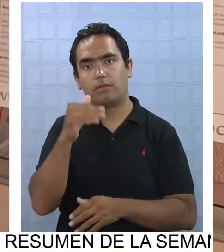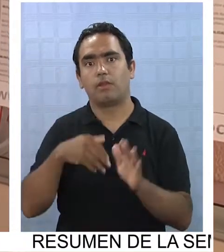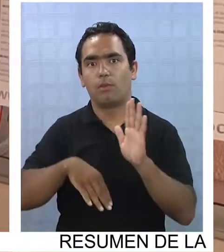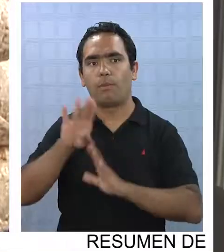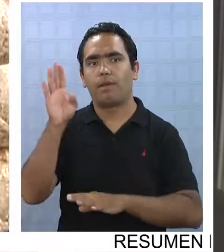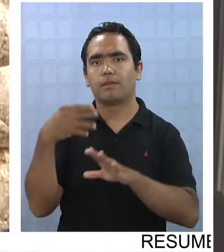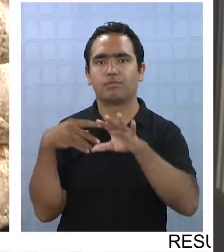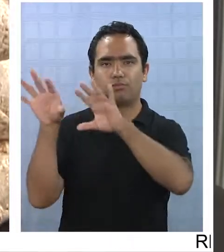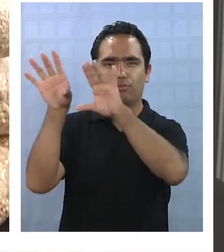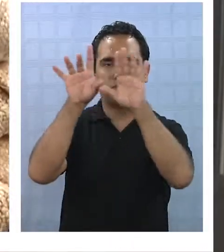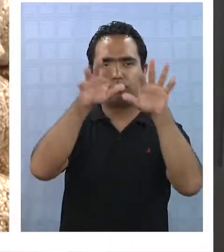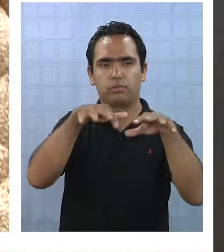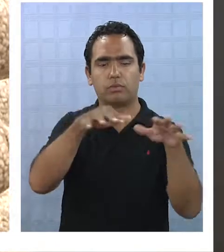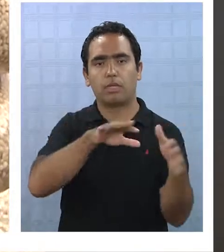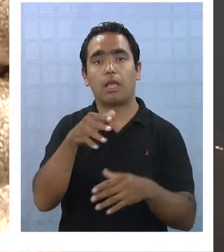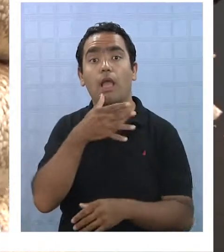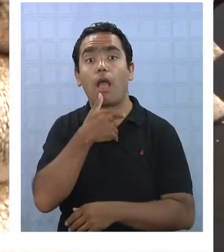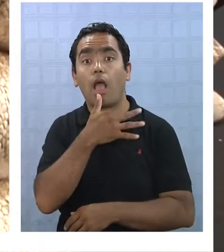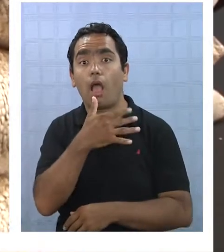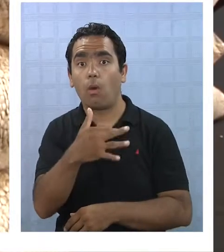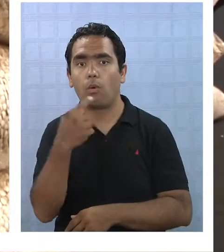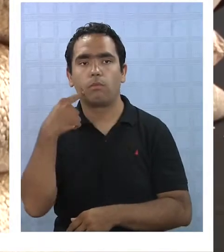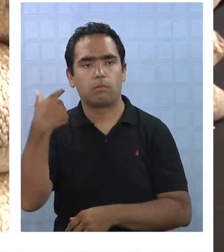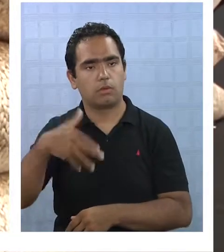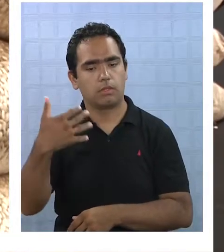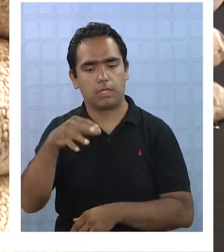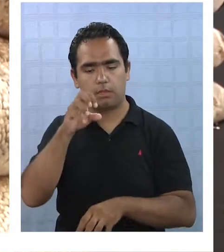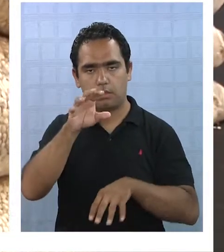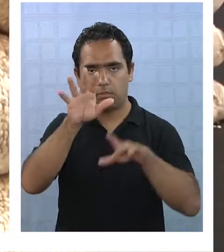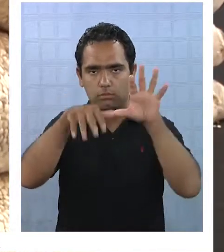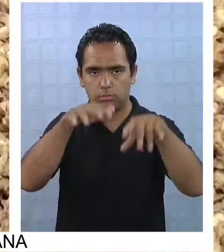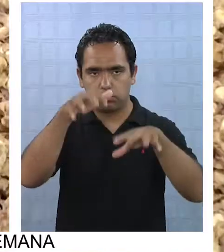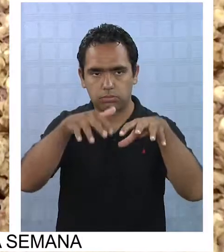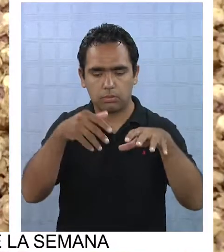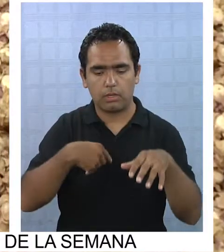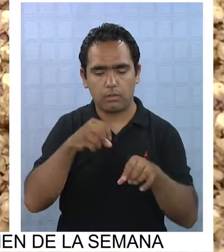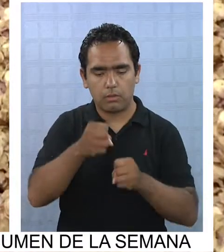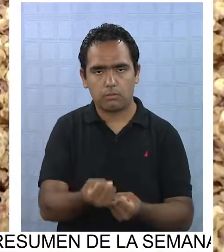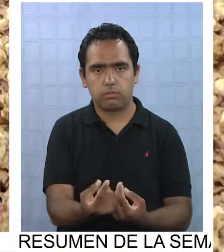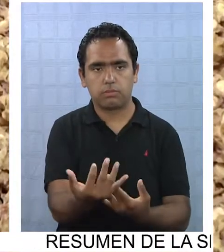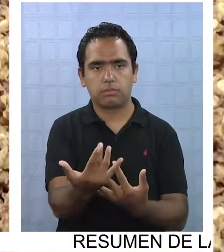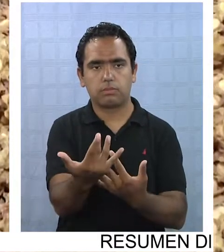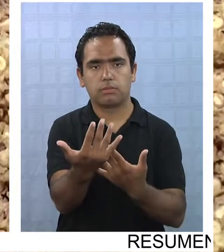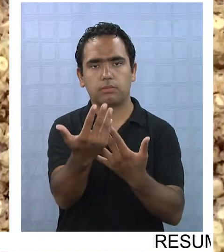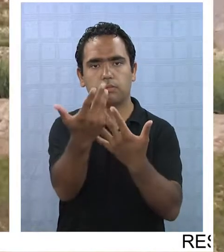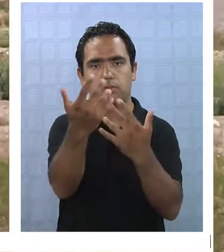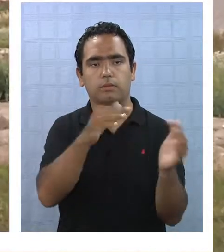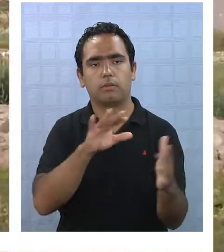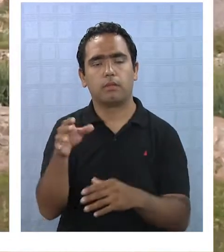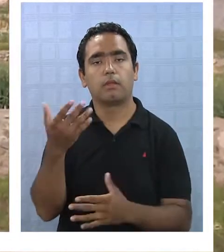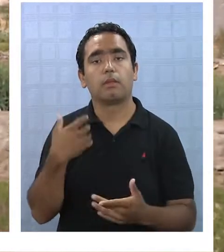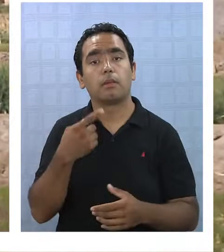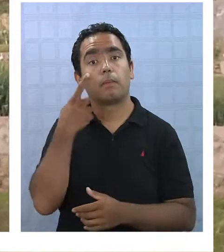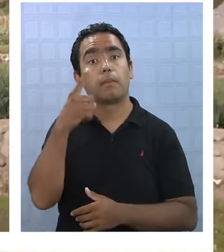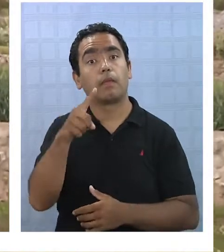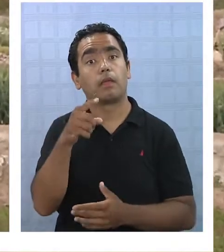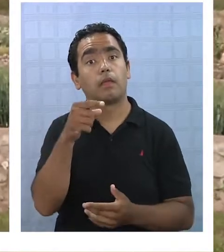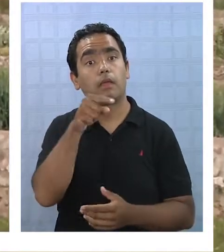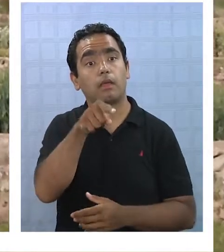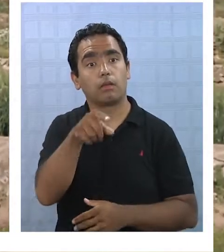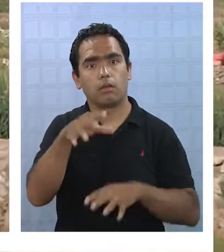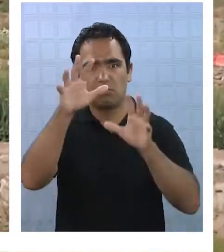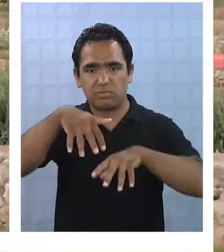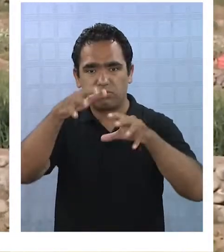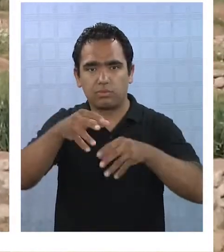altiplánico. El agua es vital para los cultivos, especialmente de la quinoa en el altiplano, pero los excesos de lluvia